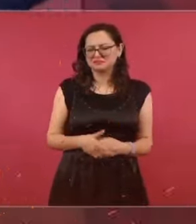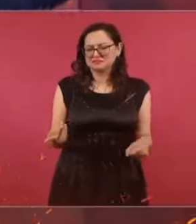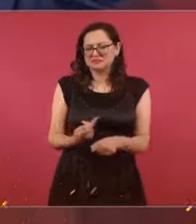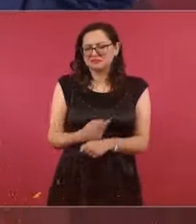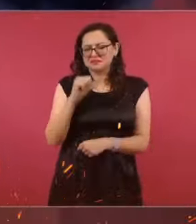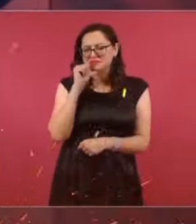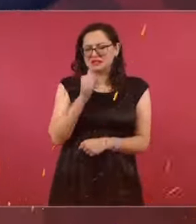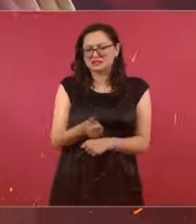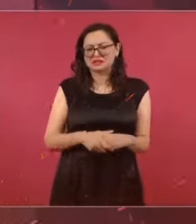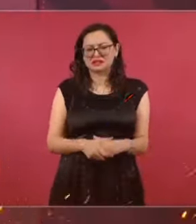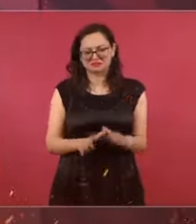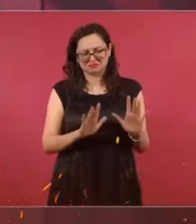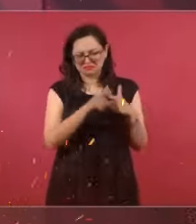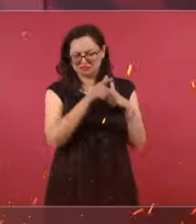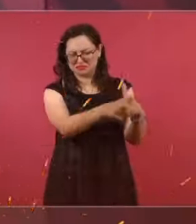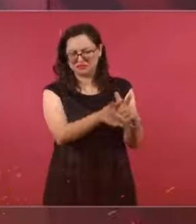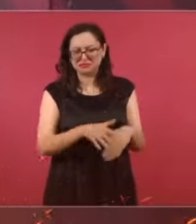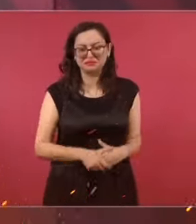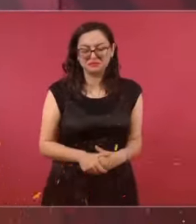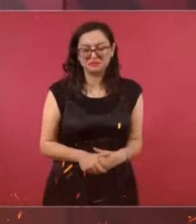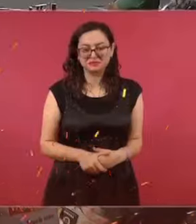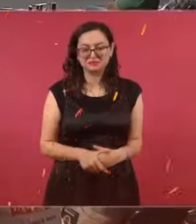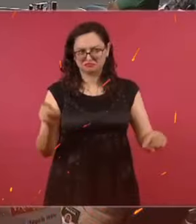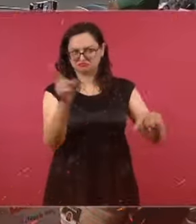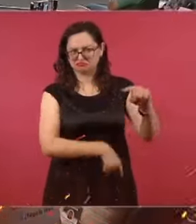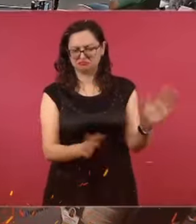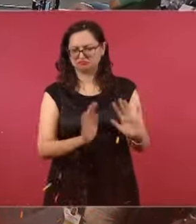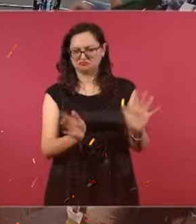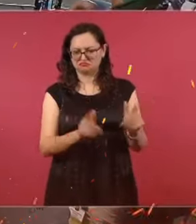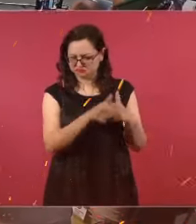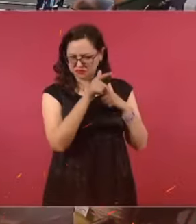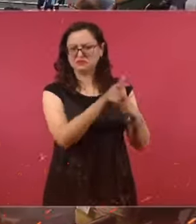que quitarle las concesiones. Apúntele bien.